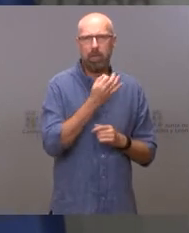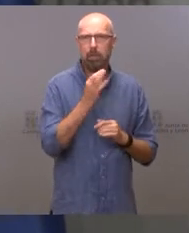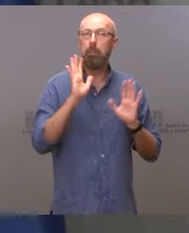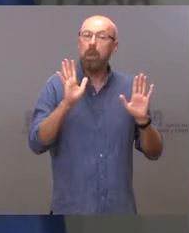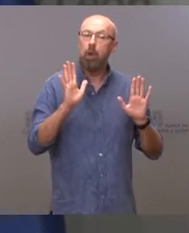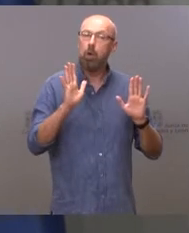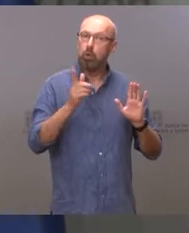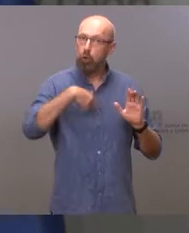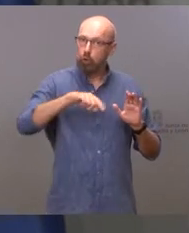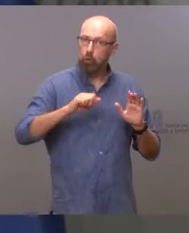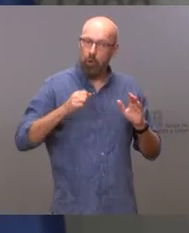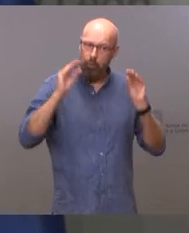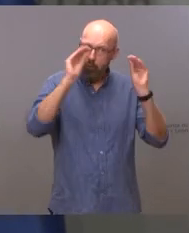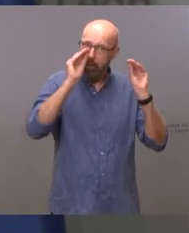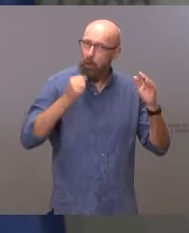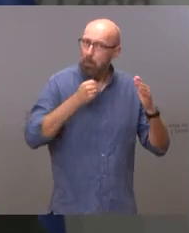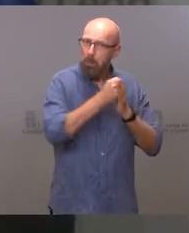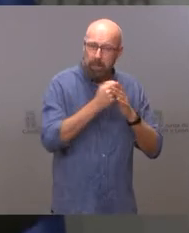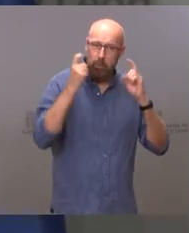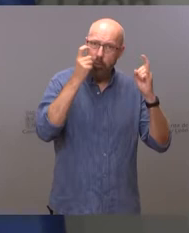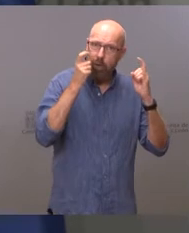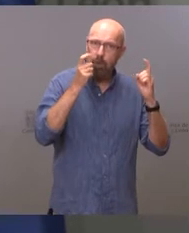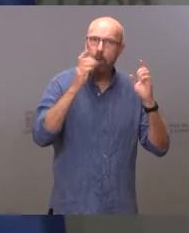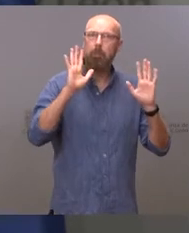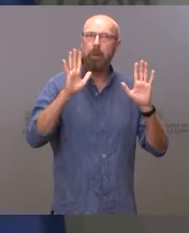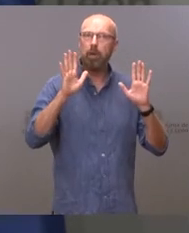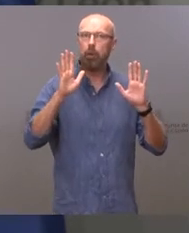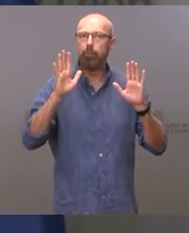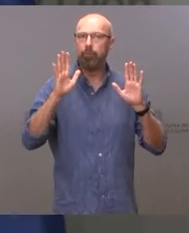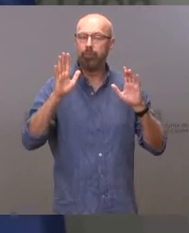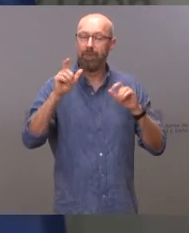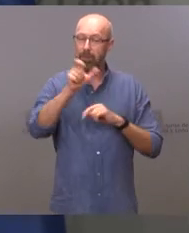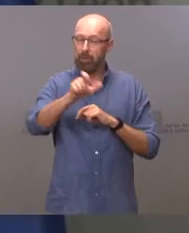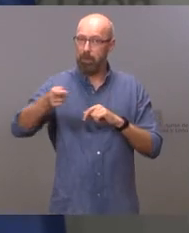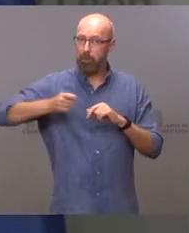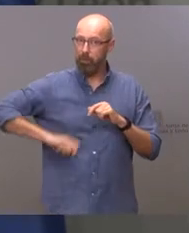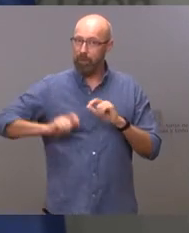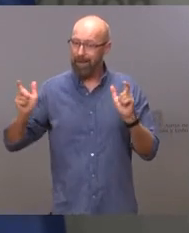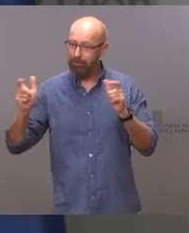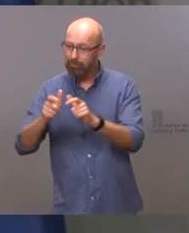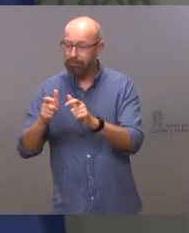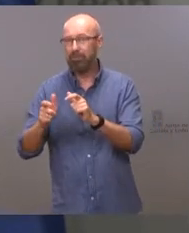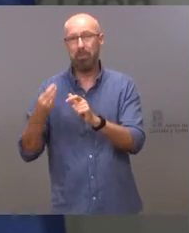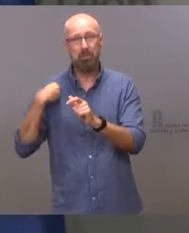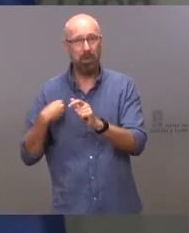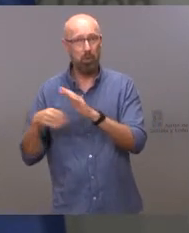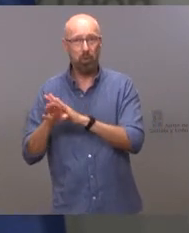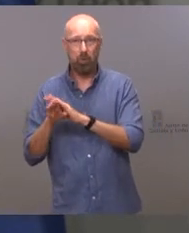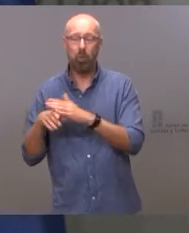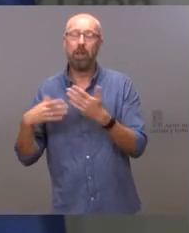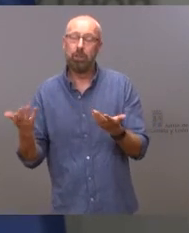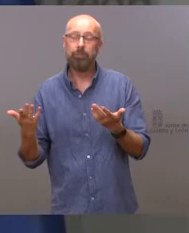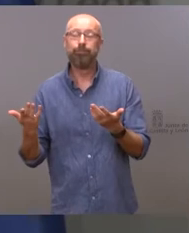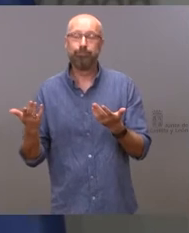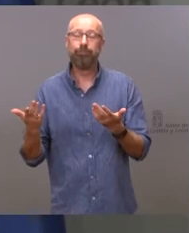capacidad formativa, la evolución, la demografía de nuestros profesionales es la que es. Por tanto, es